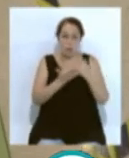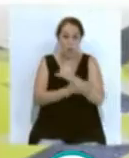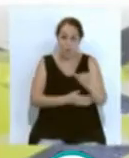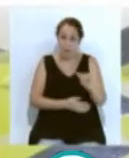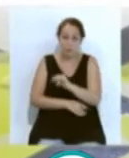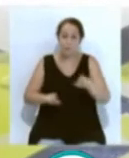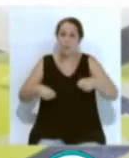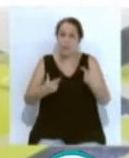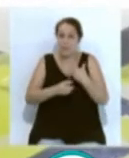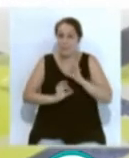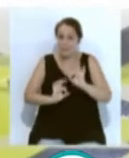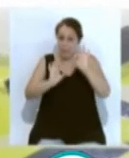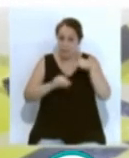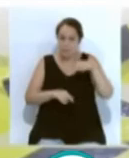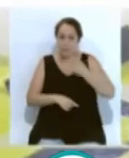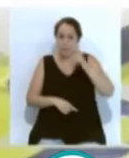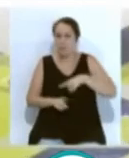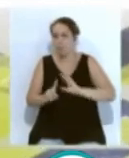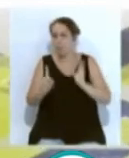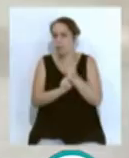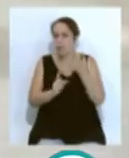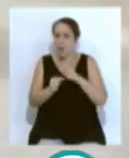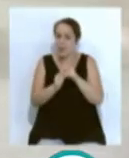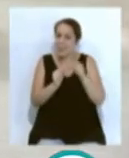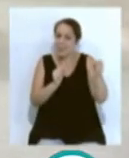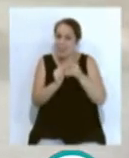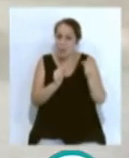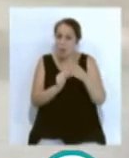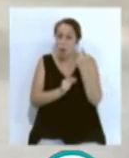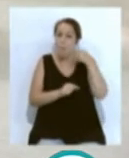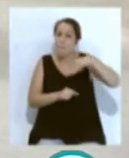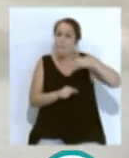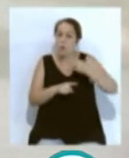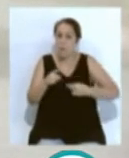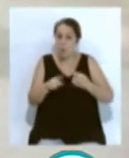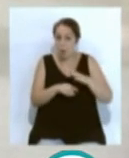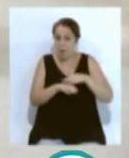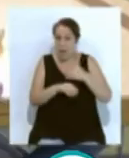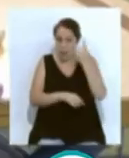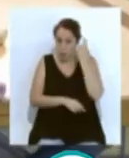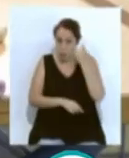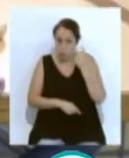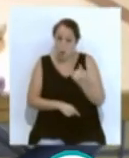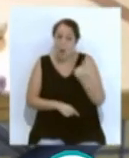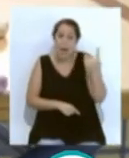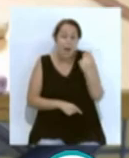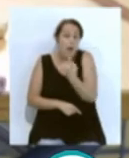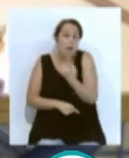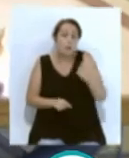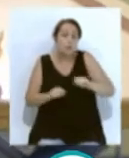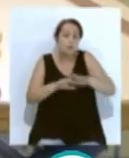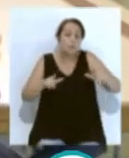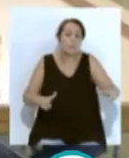especializadas. Hemos logrado distanciar la mayoría de las aulas a un metro y medio a los alumnos, alumnos que tendrán su pupitre personal